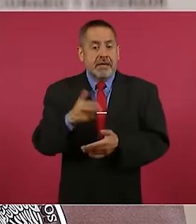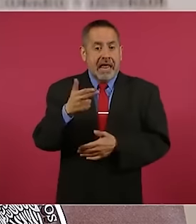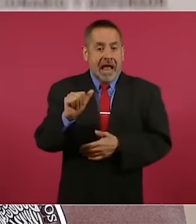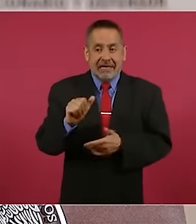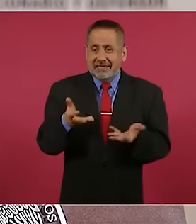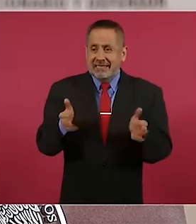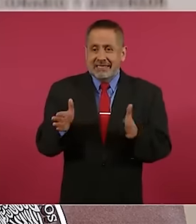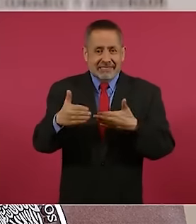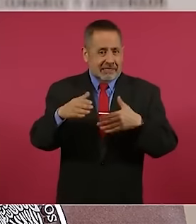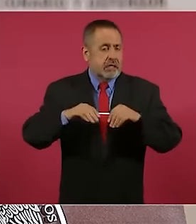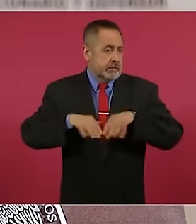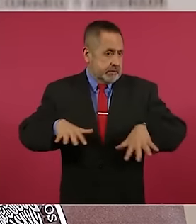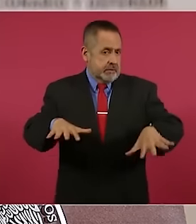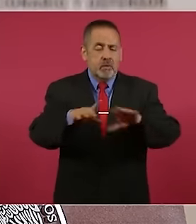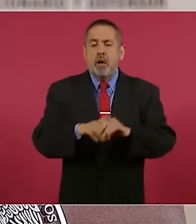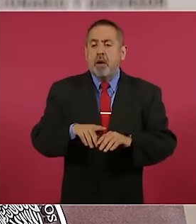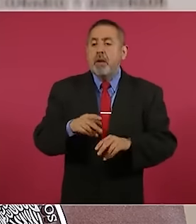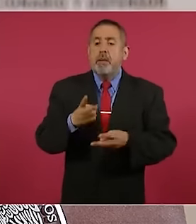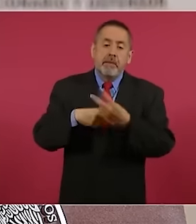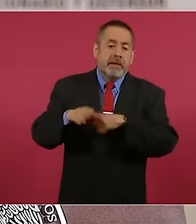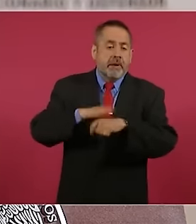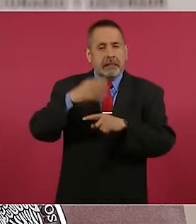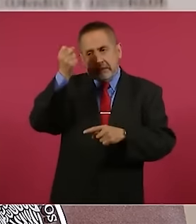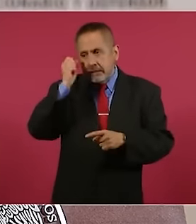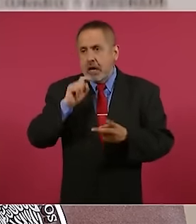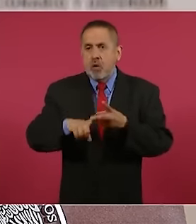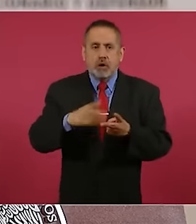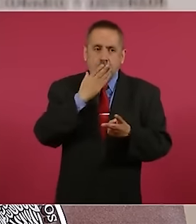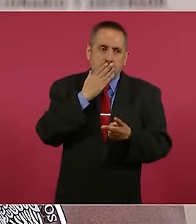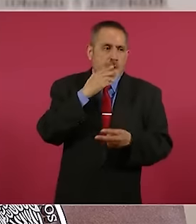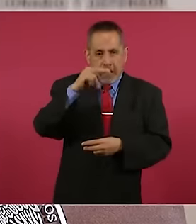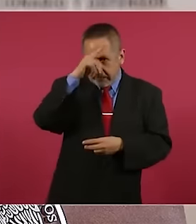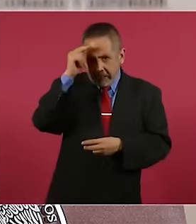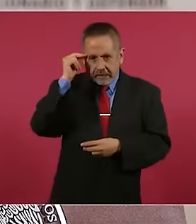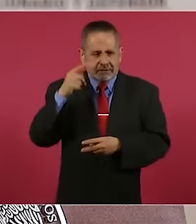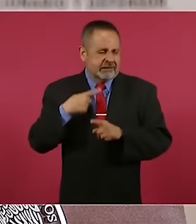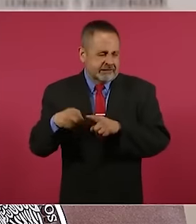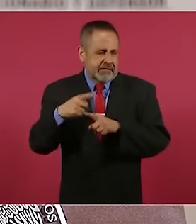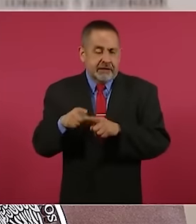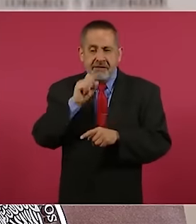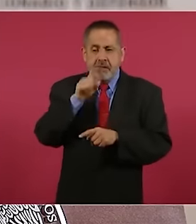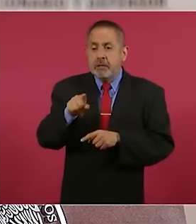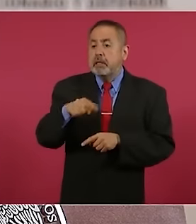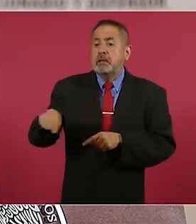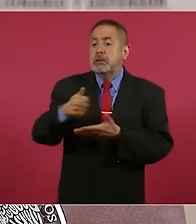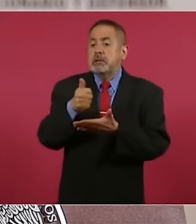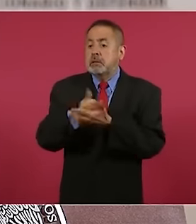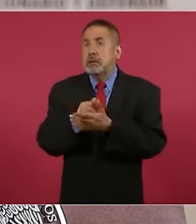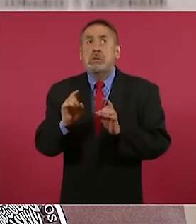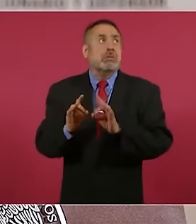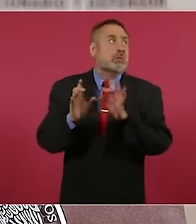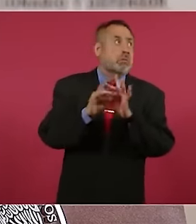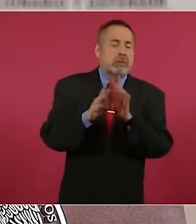aumento de la productividad en el campo, en Sinaloa, Sonora, Nayarit y obras de protección a la población ante fenómenos